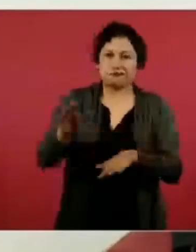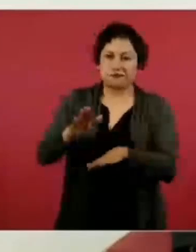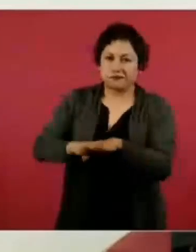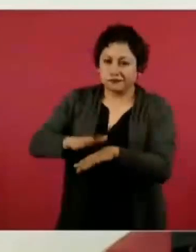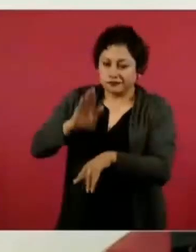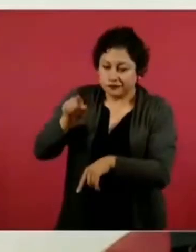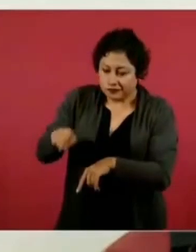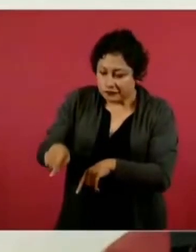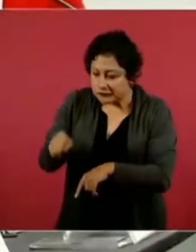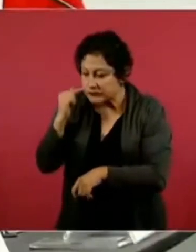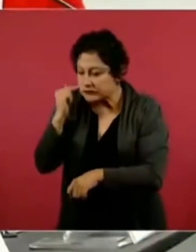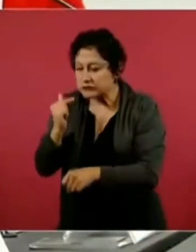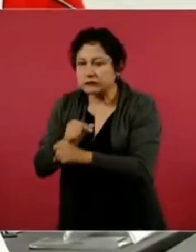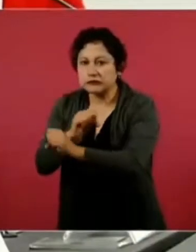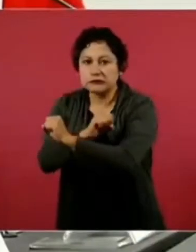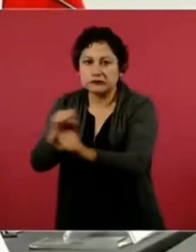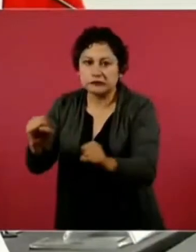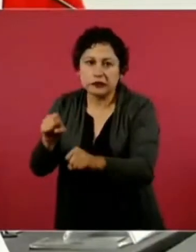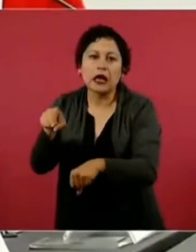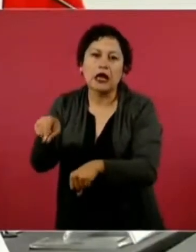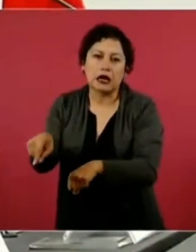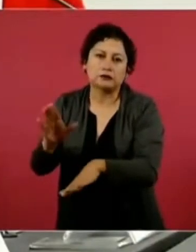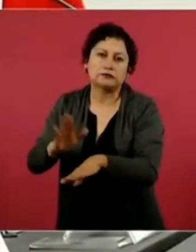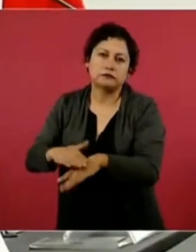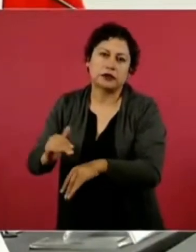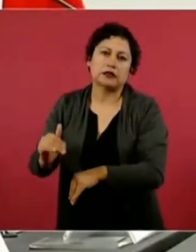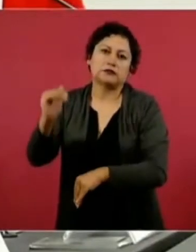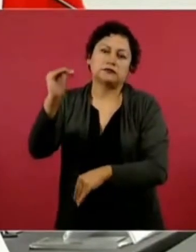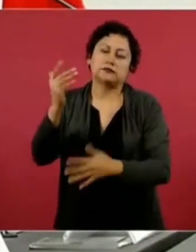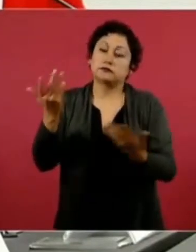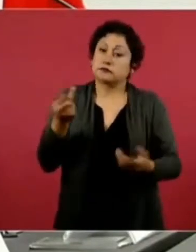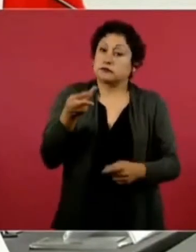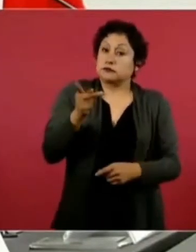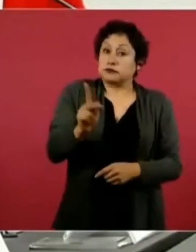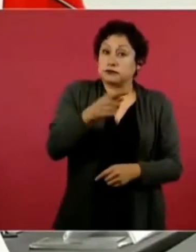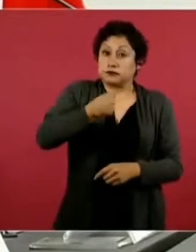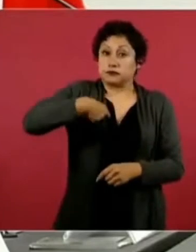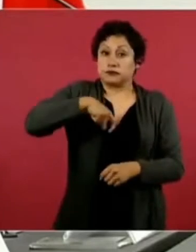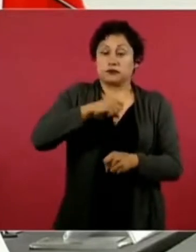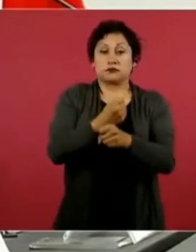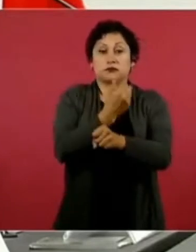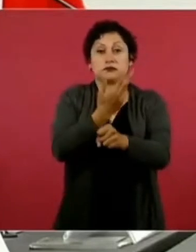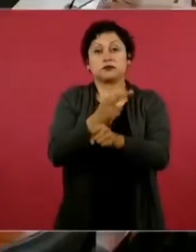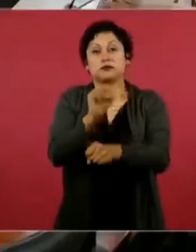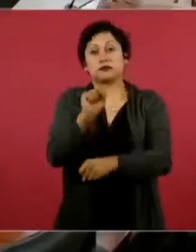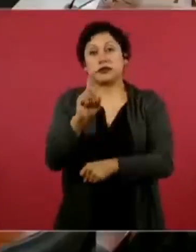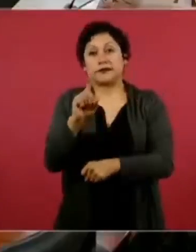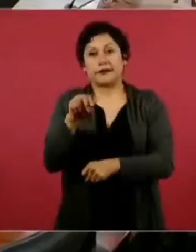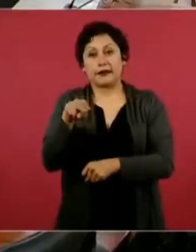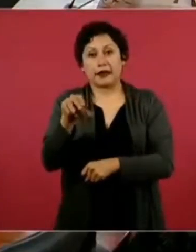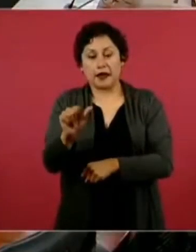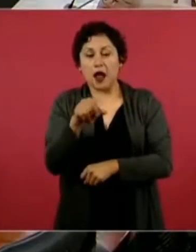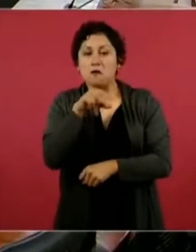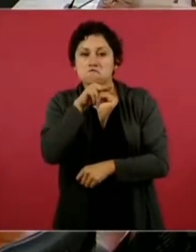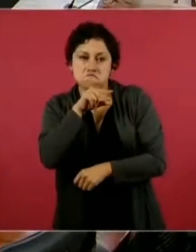es una preocupación de la Secretaría de la Defensa Nacional el que el personal